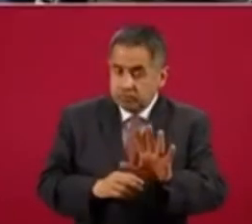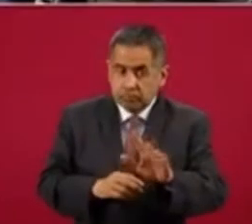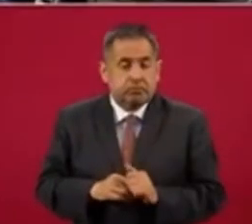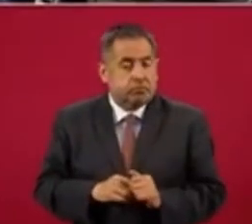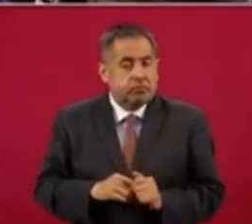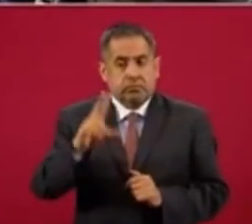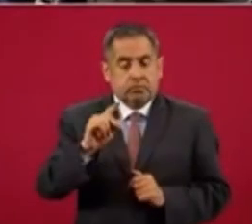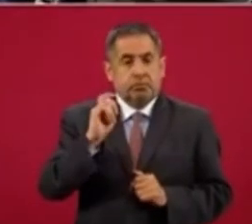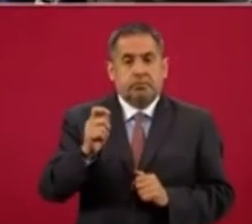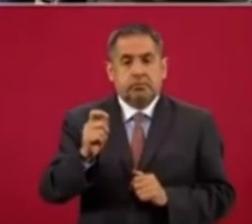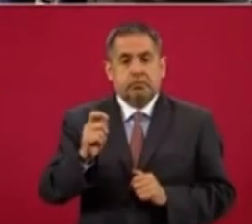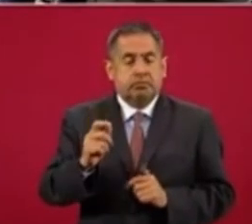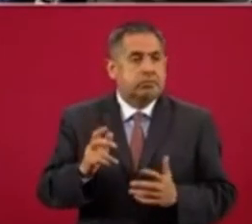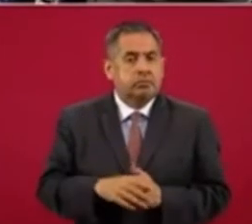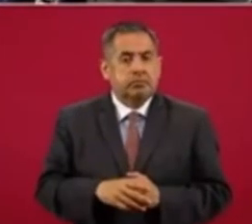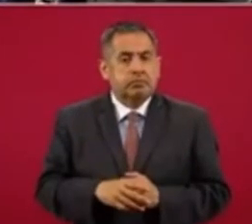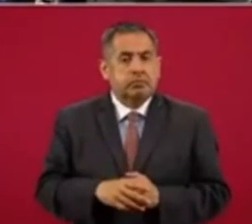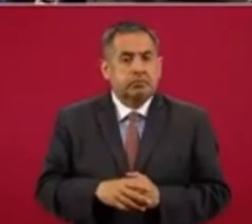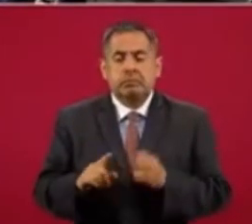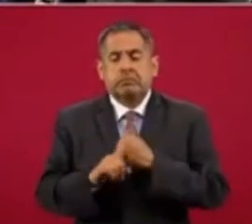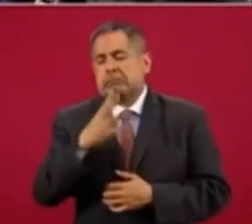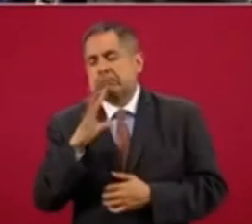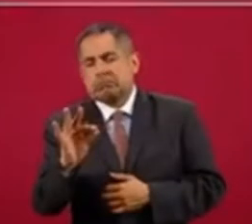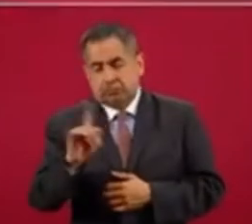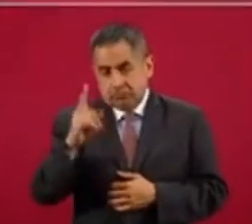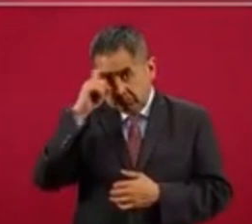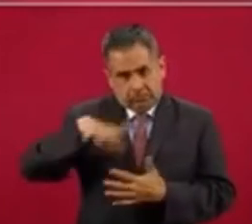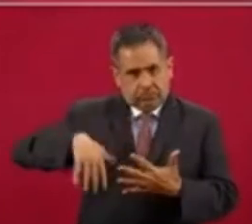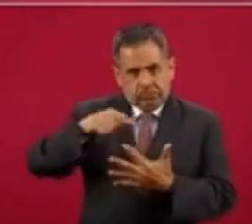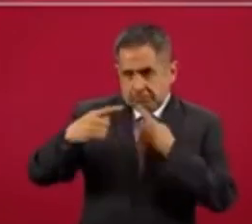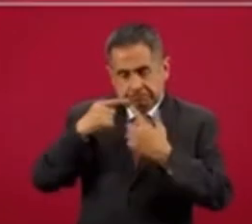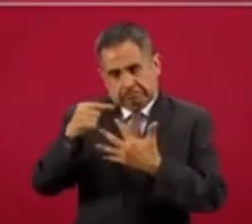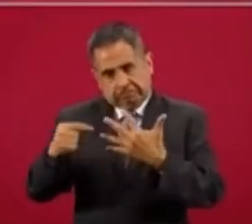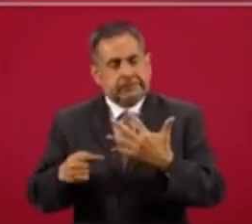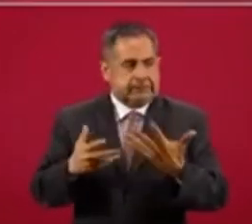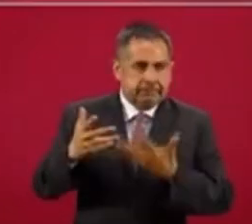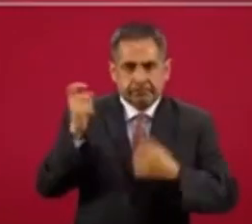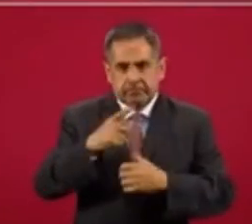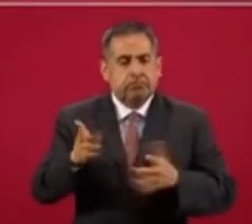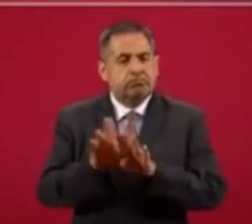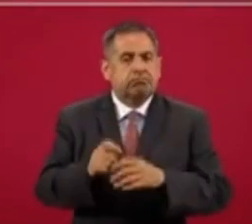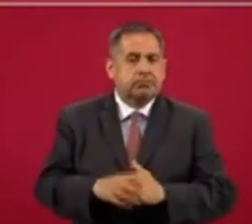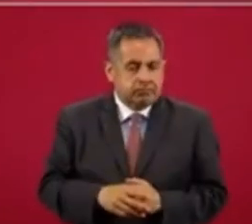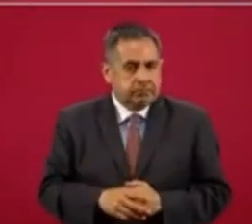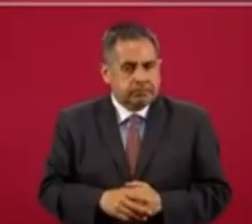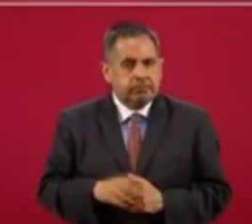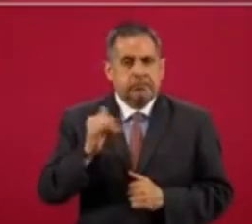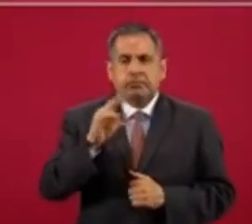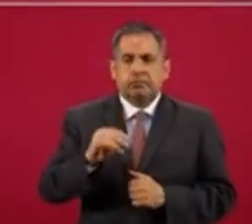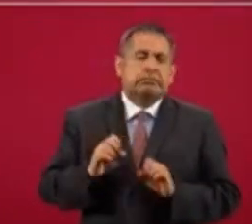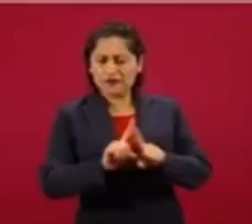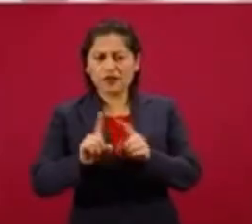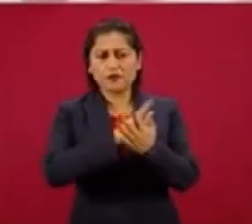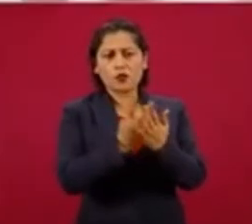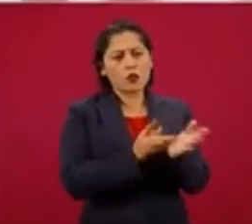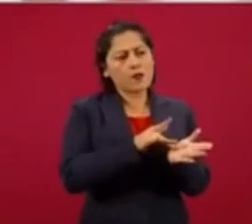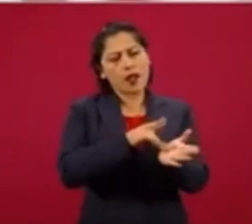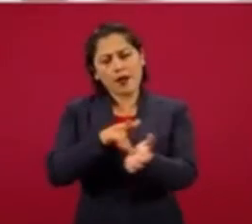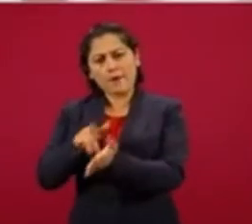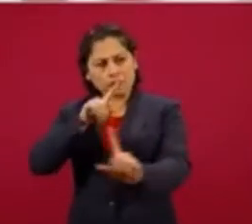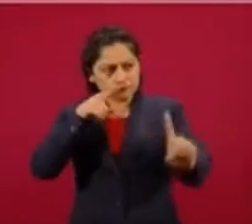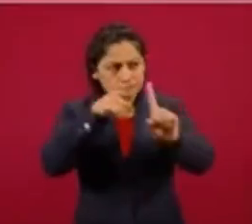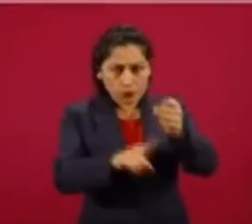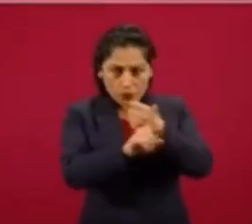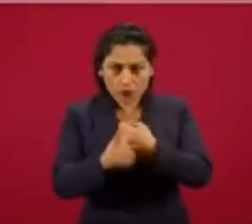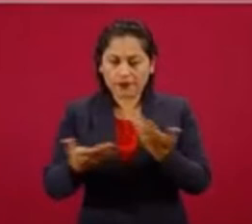es un problema sencillo por todo esto que estamos exponiendo. Nada más que ya no hay impunidad. ¿Y los desplazados?